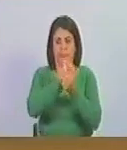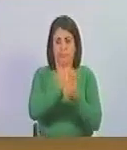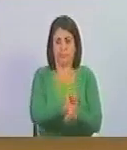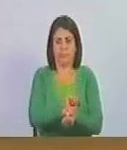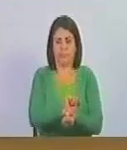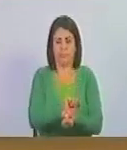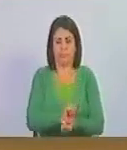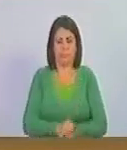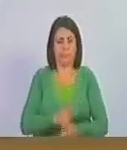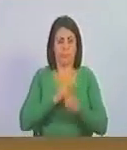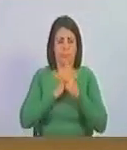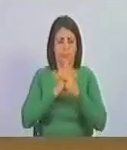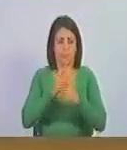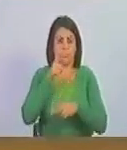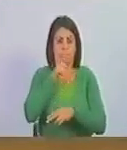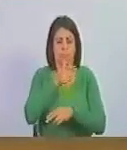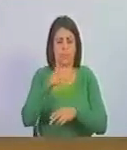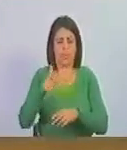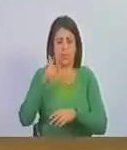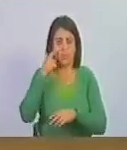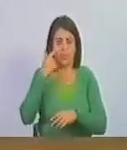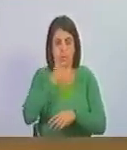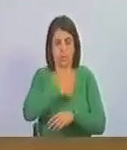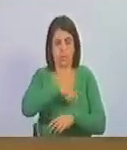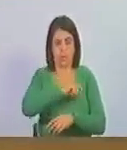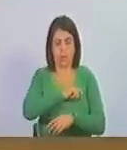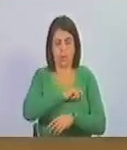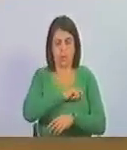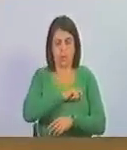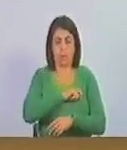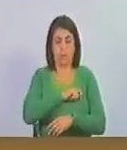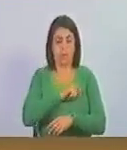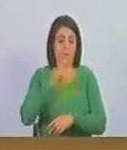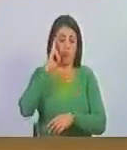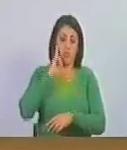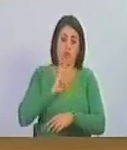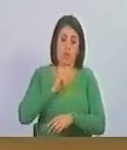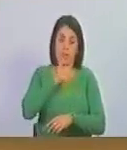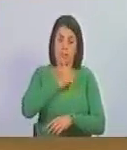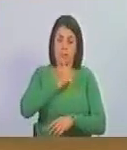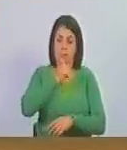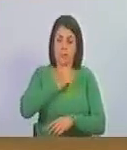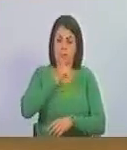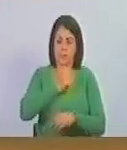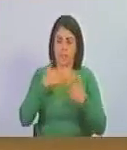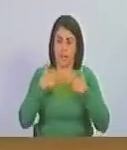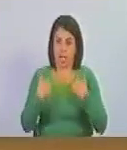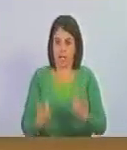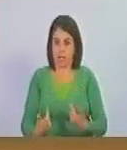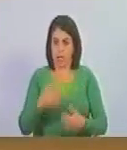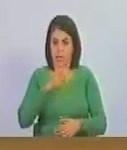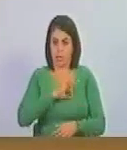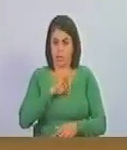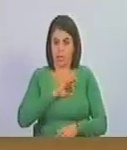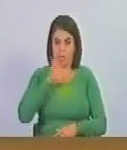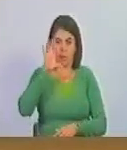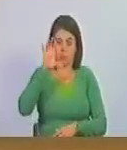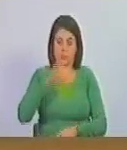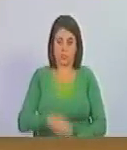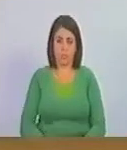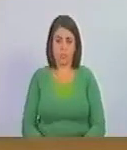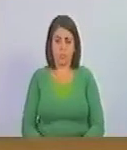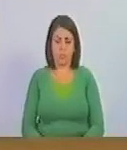por voluntad de los derechos de la Unión. Bolívar impaciente, en la sociedad patriótica,